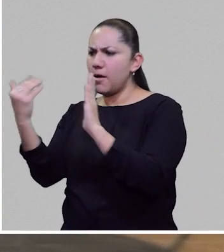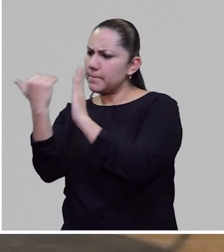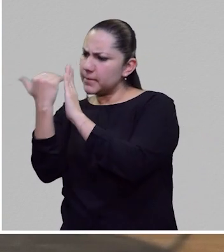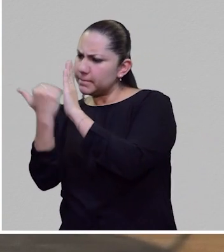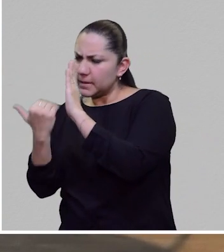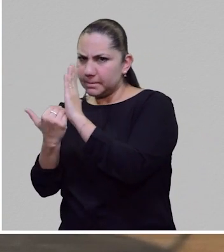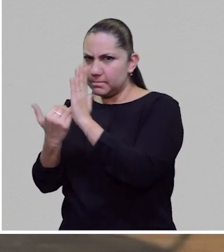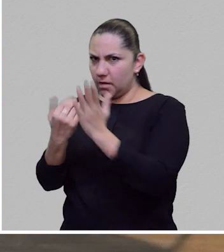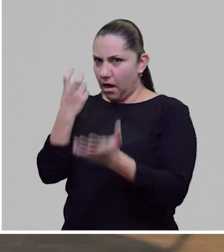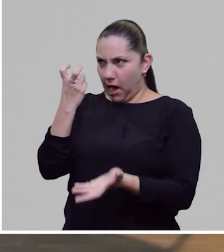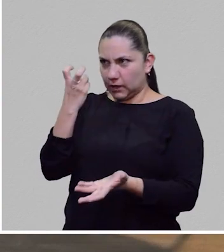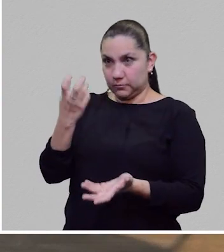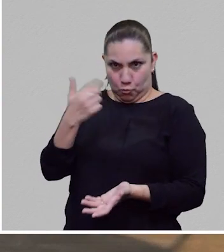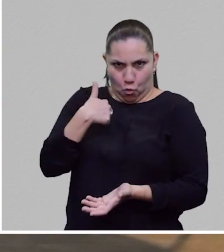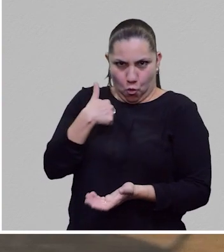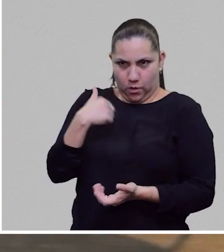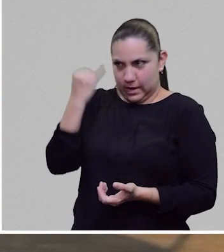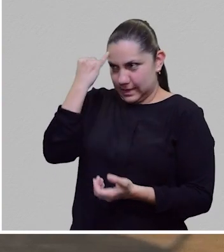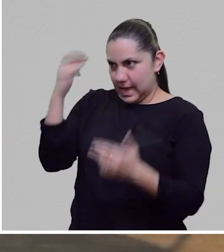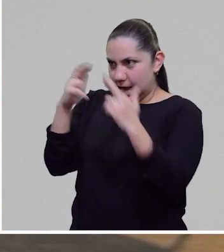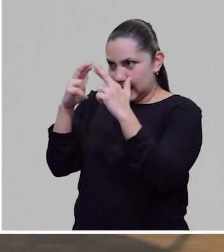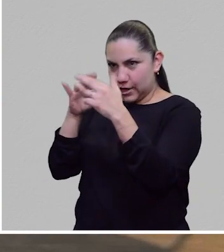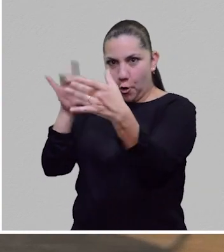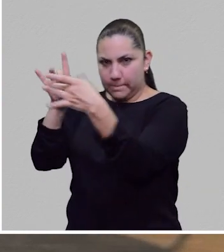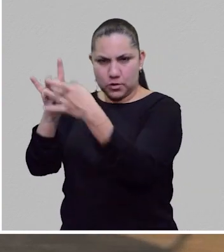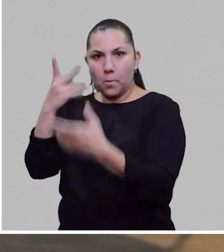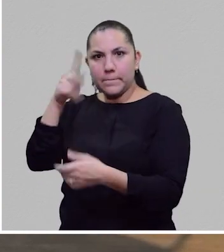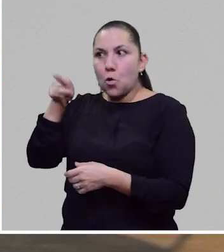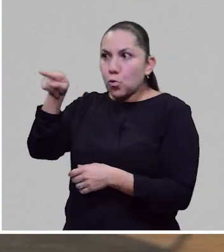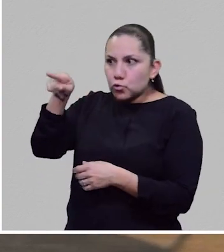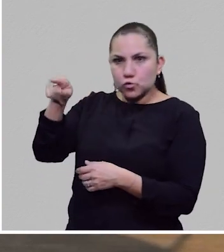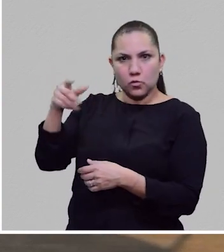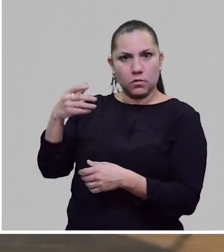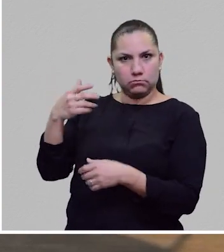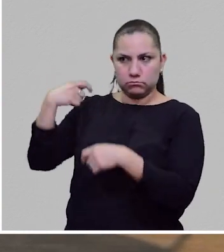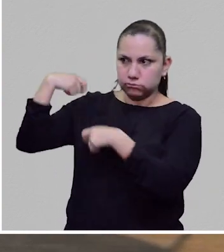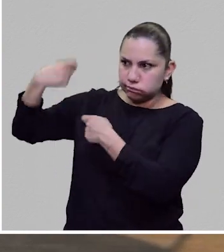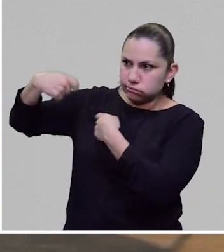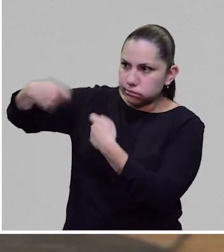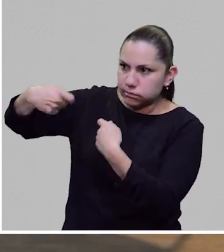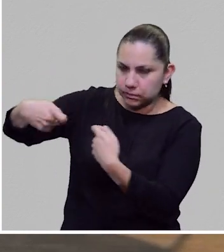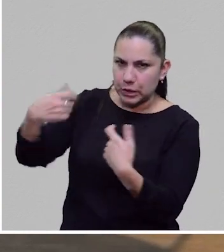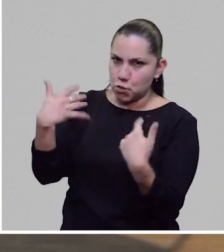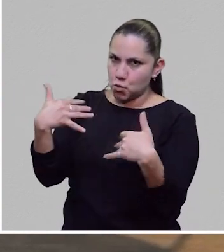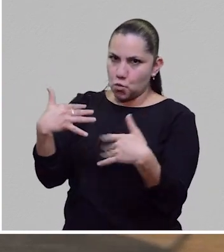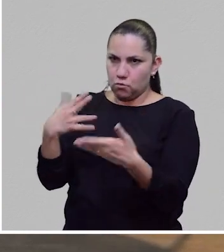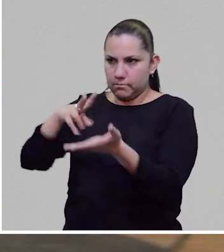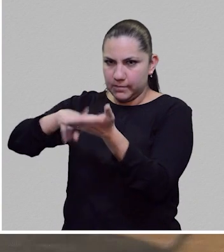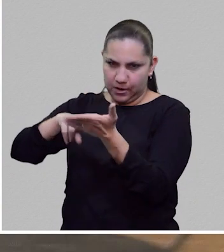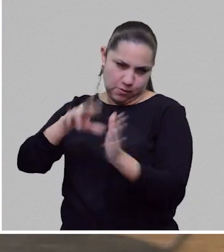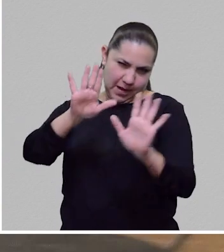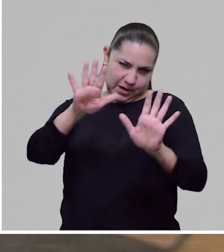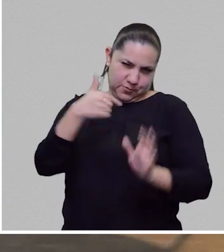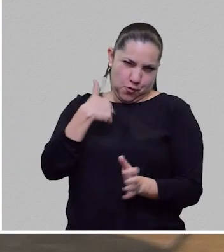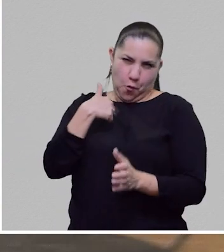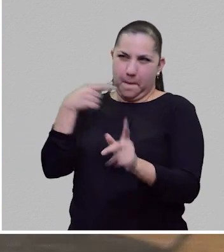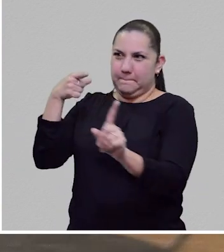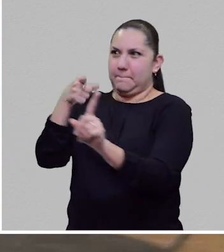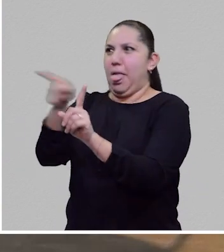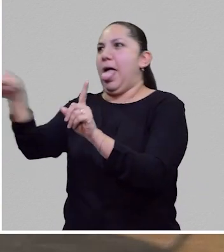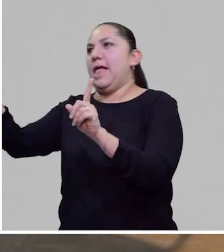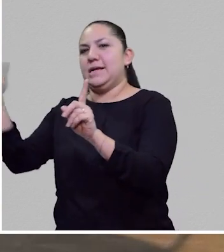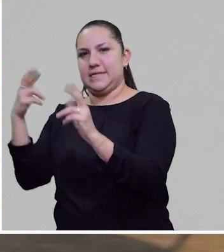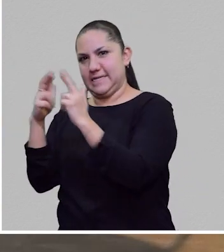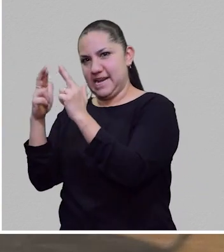practicante, pero sí muy orgulloso de su herencia cultural, pero ya sería meternos en otra complicación. Yo, digamos, en conclusión,